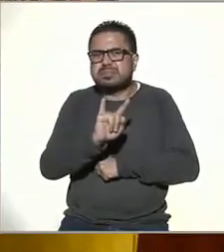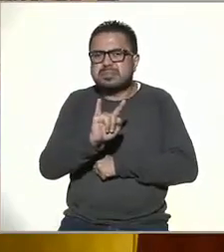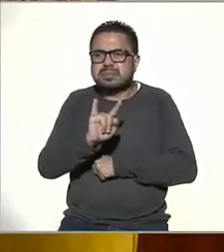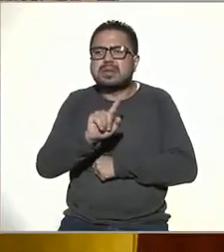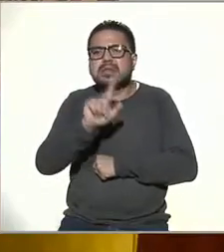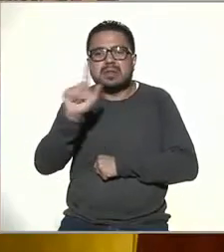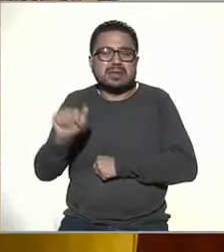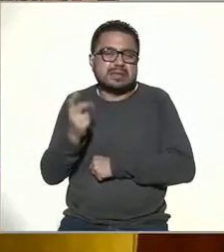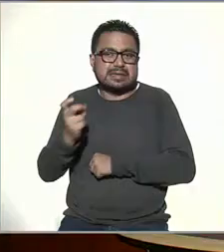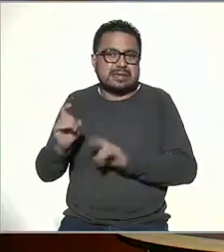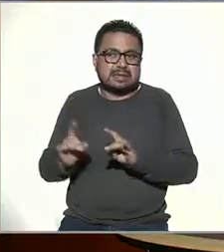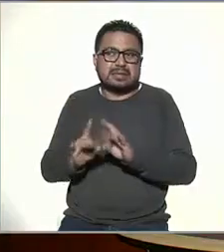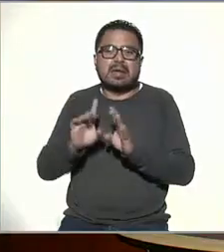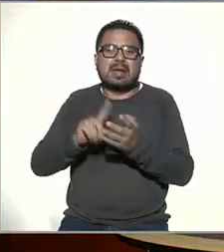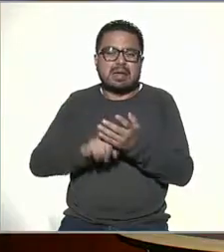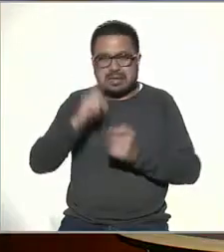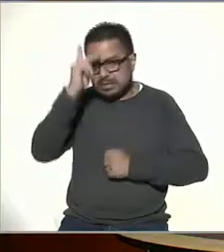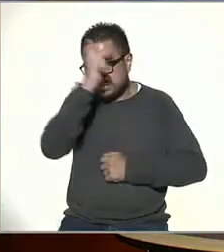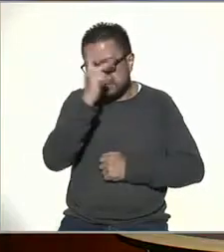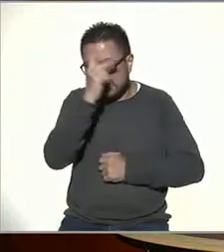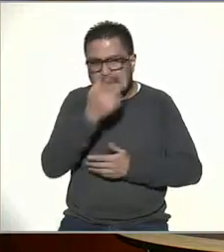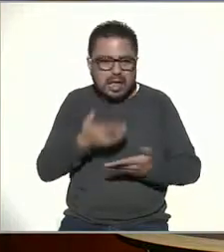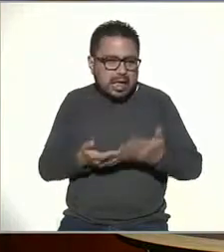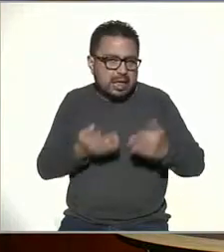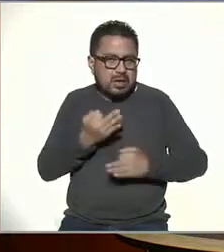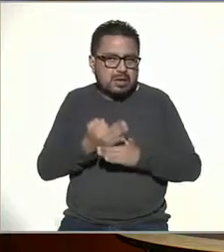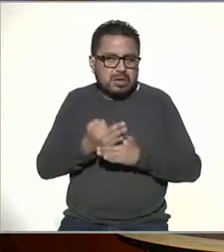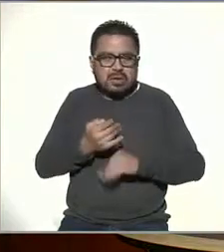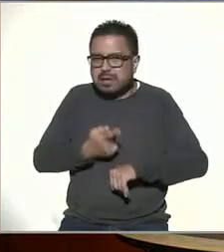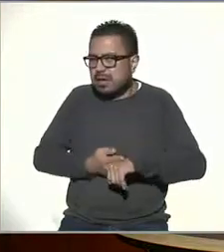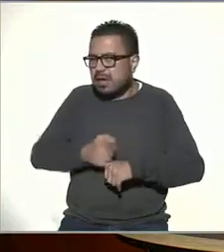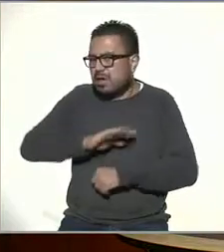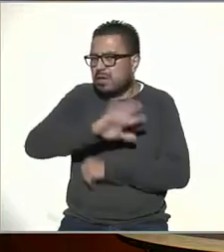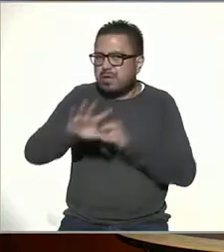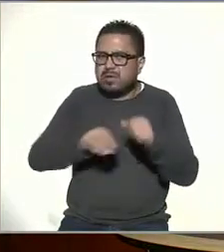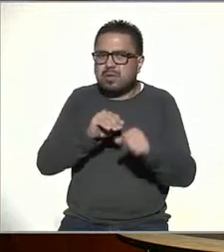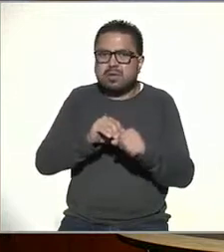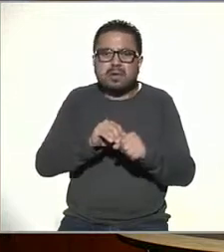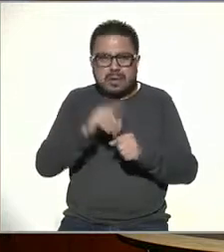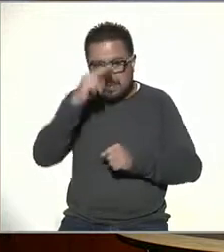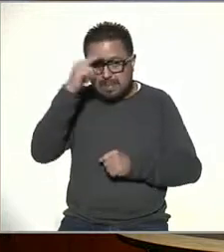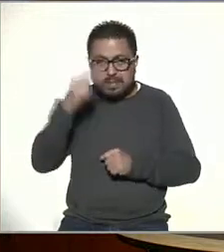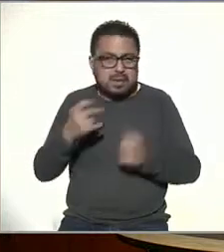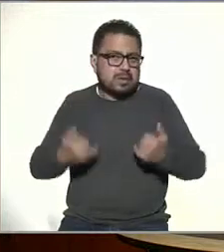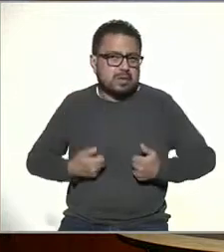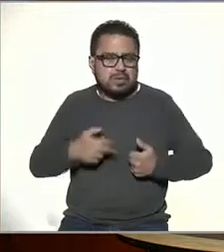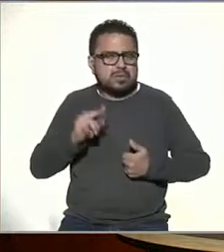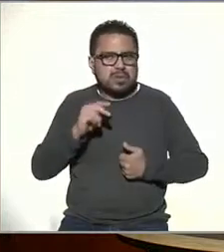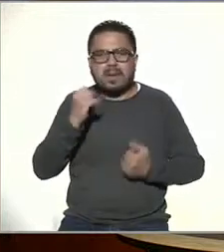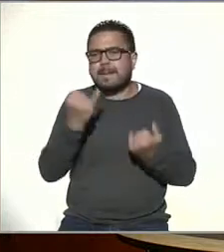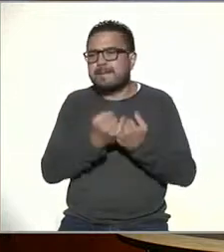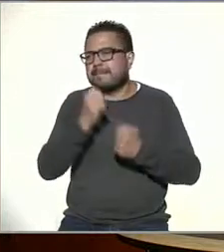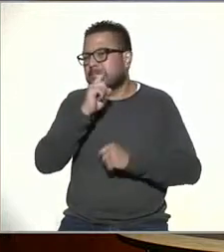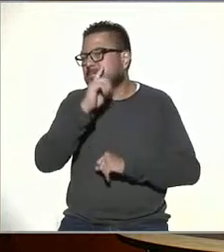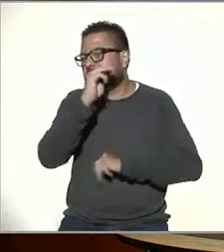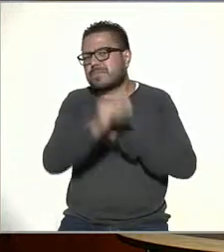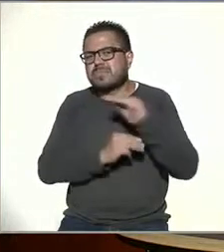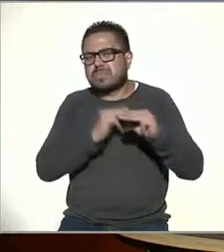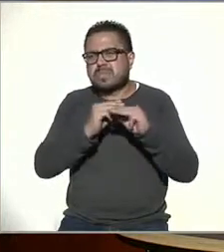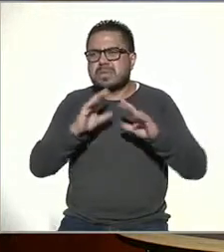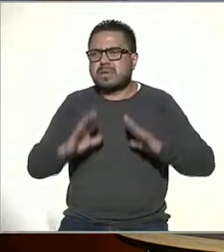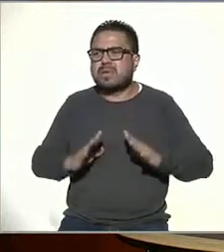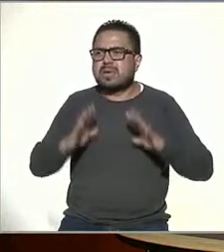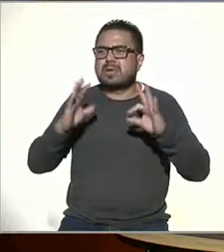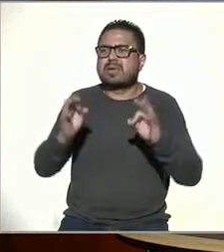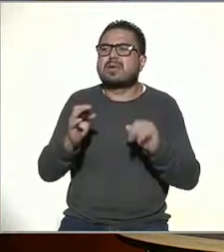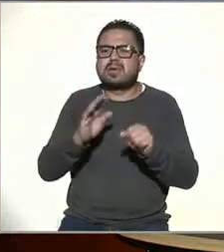ha provocado los efectos psicológicos que actualmente están padeciendo, no solamente los jóvenes mexicanos, sino en todas partes del mundo provocada, digamos,